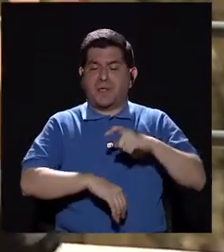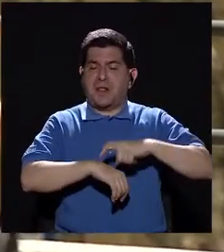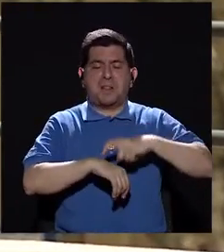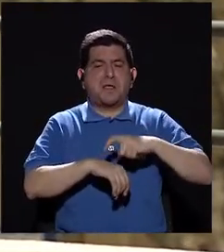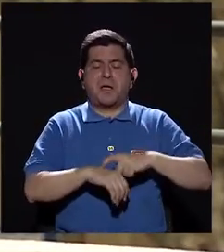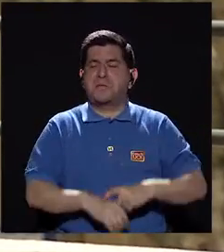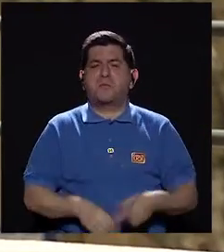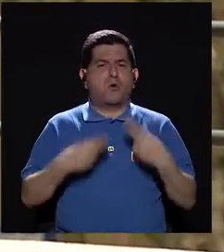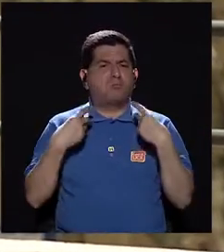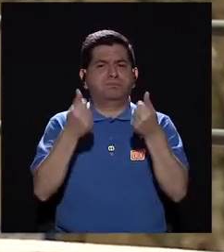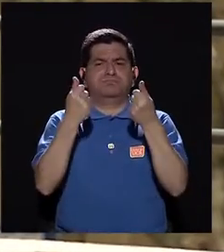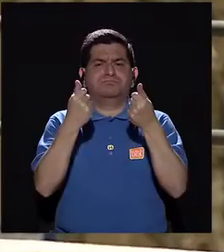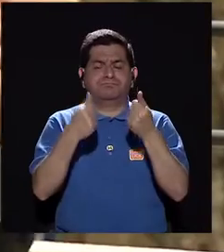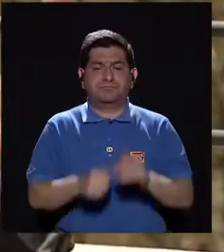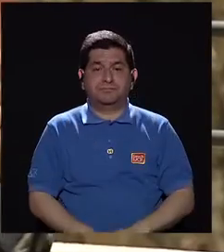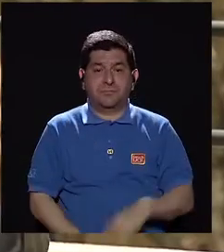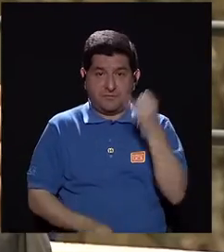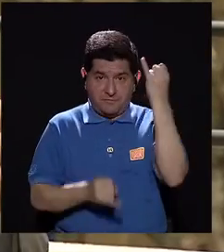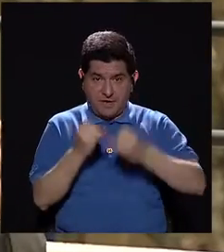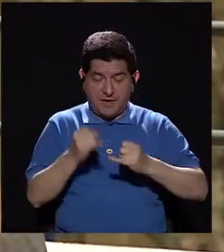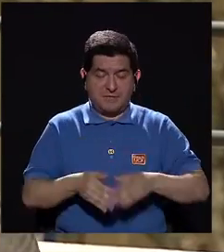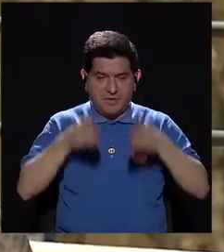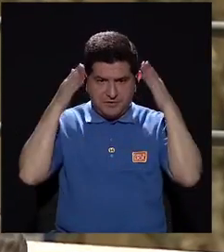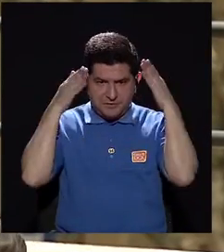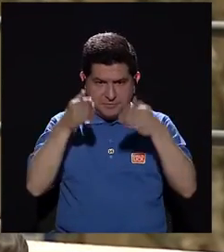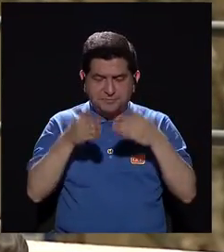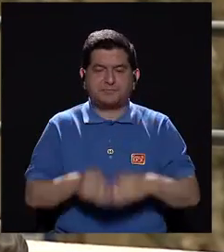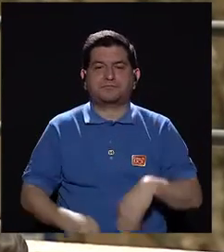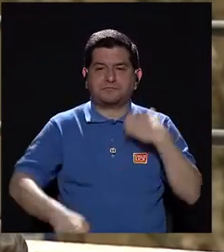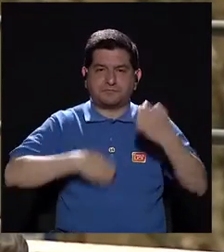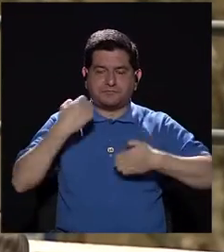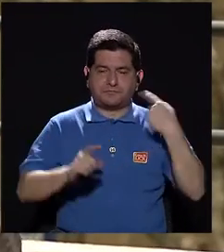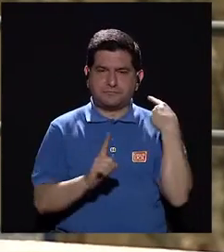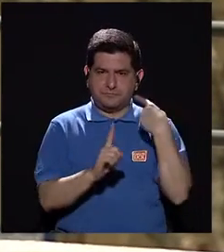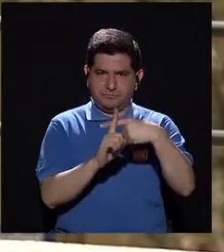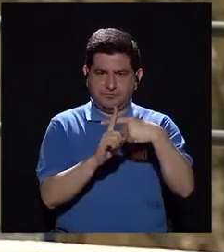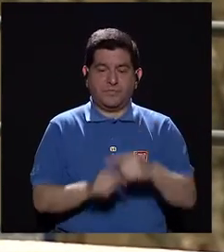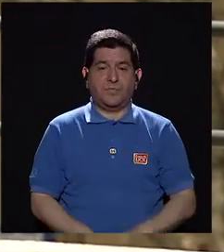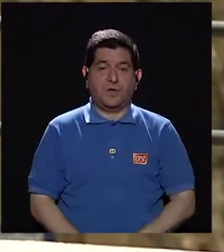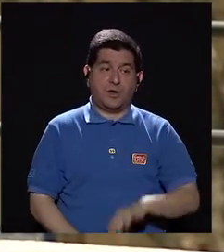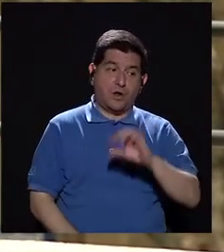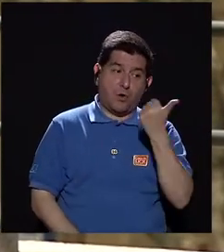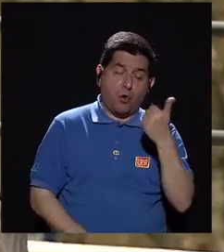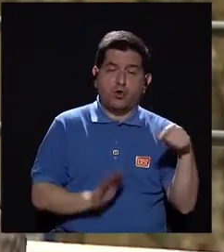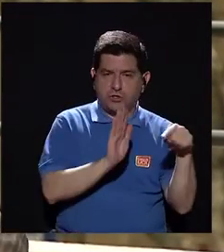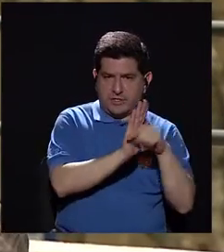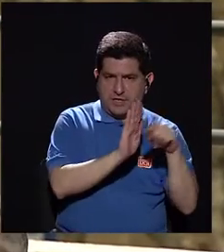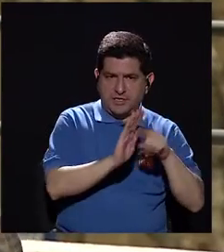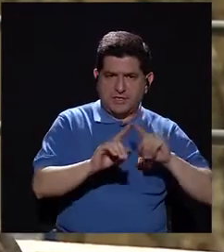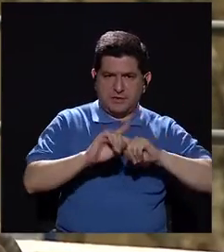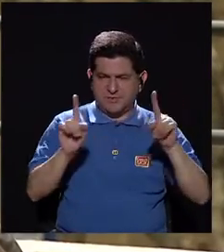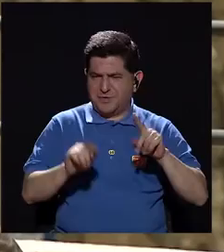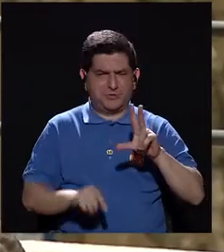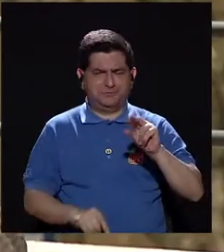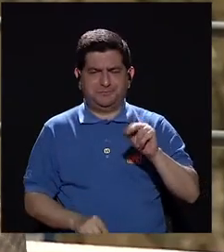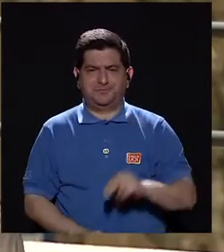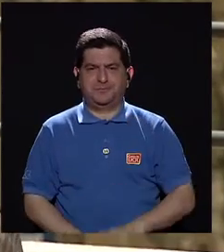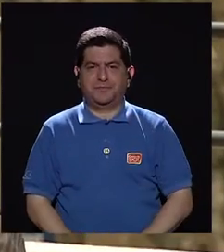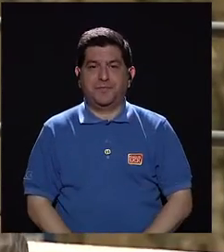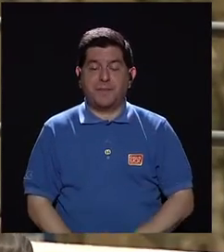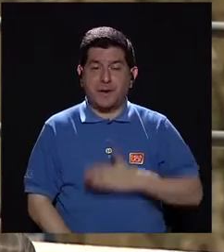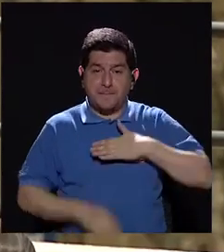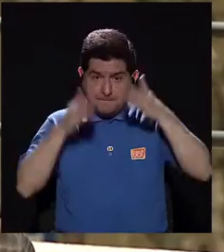que se les fue el tiempo. Y por último, enfocarnos en las emociones positivas. Están las emociones negativas, pero enfocarnos en ese aspecto. Entonces,